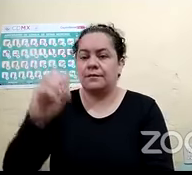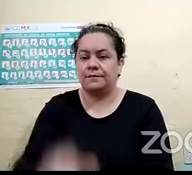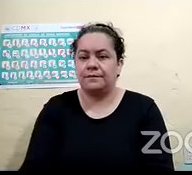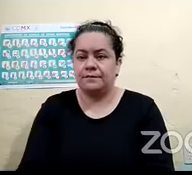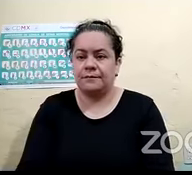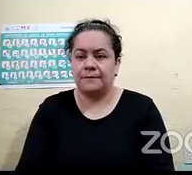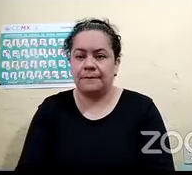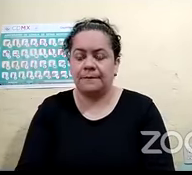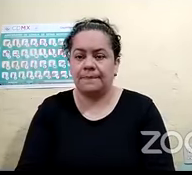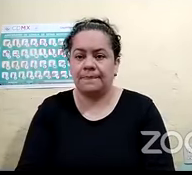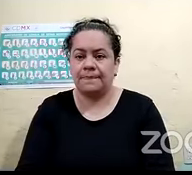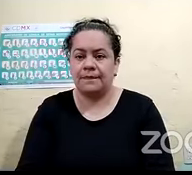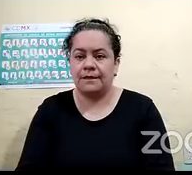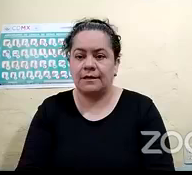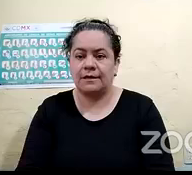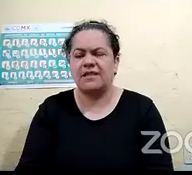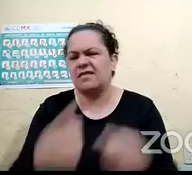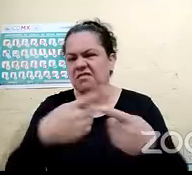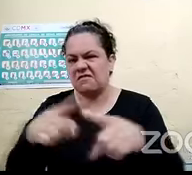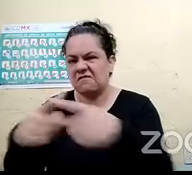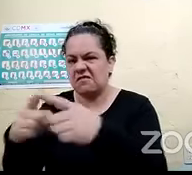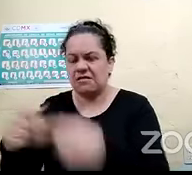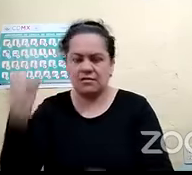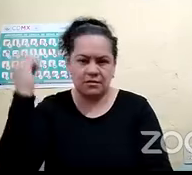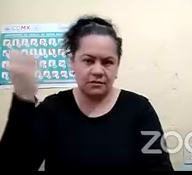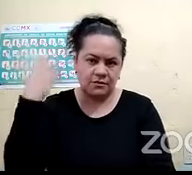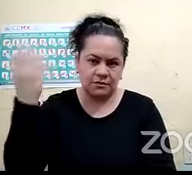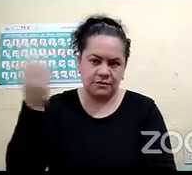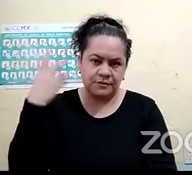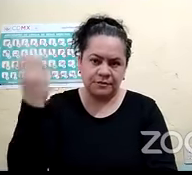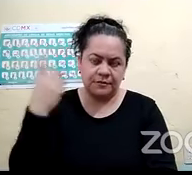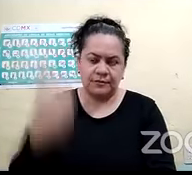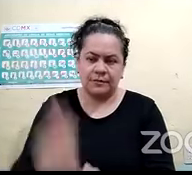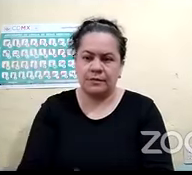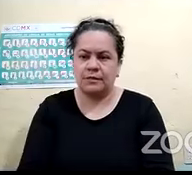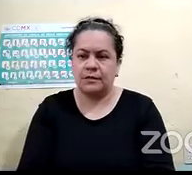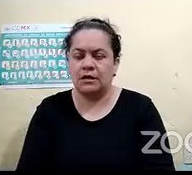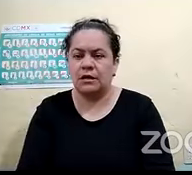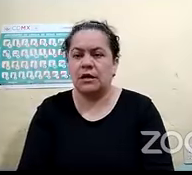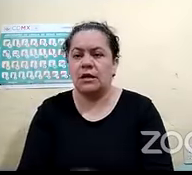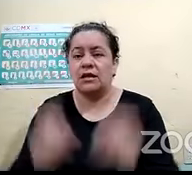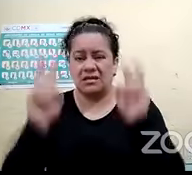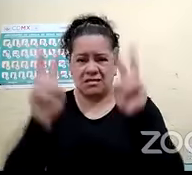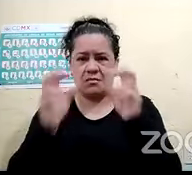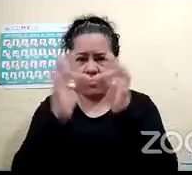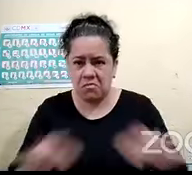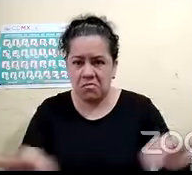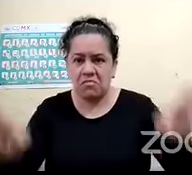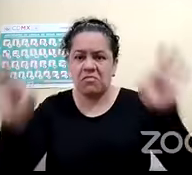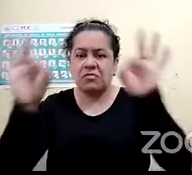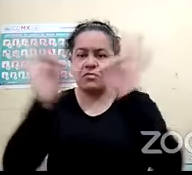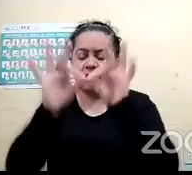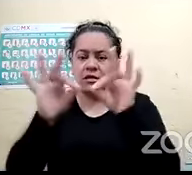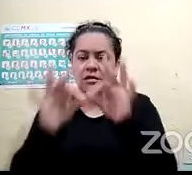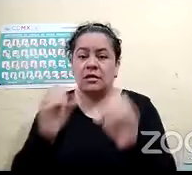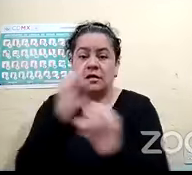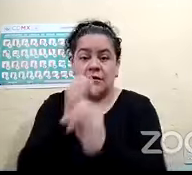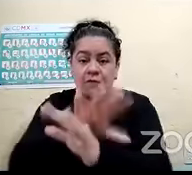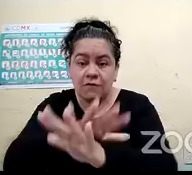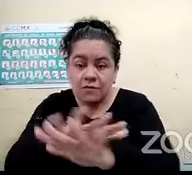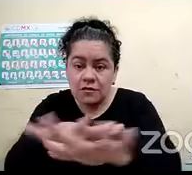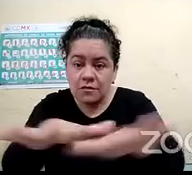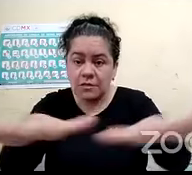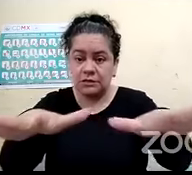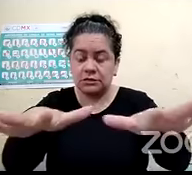Keller en Benidorm, España, en las que se abordan principalmente el derecho a la información, a la cultura, a la educación y